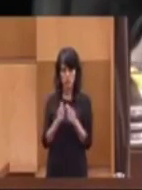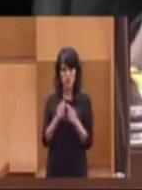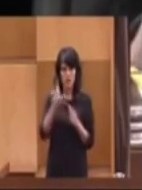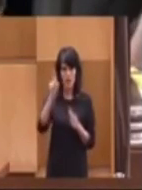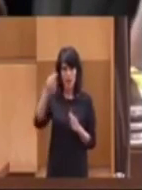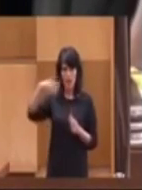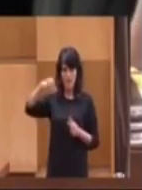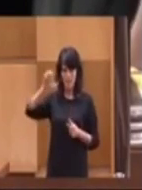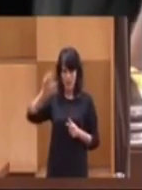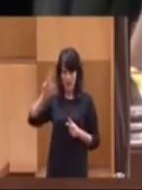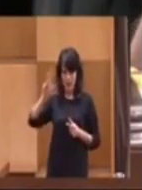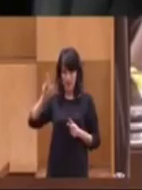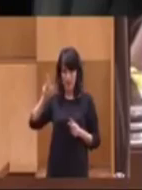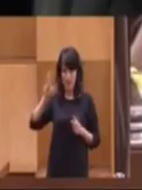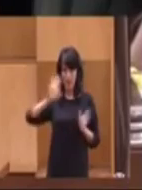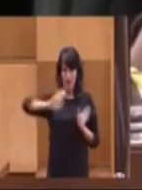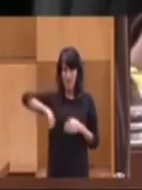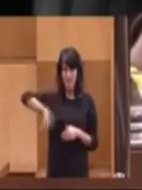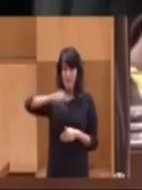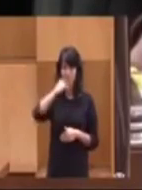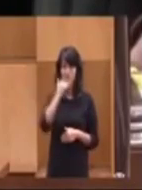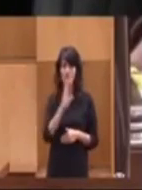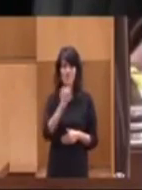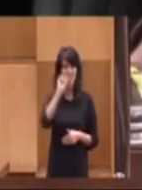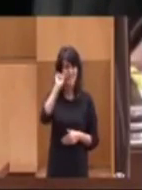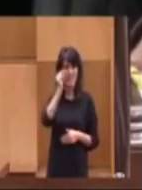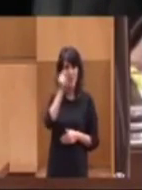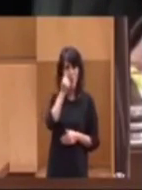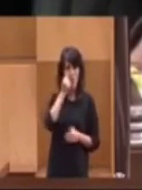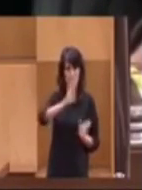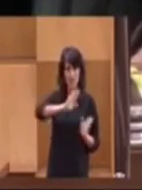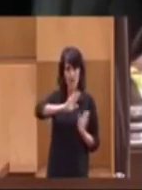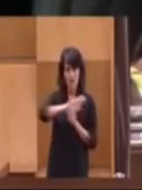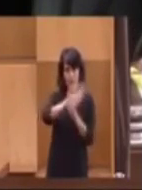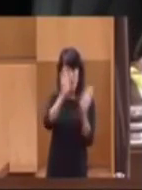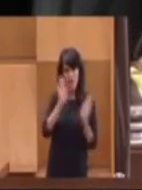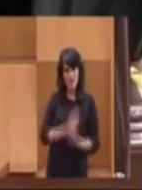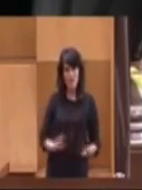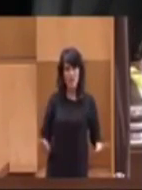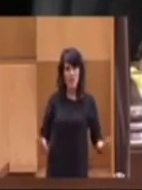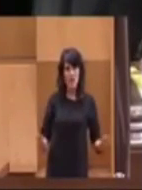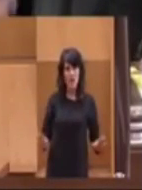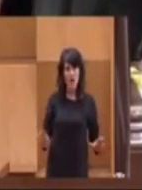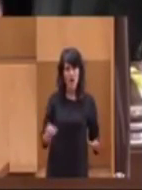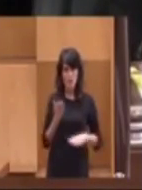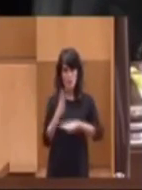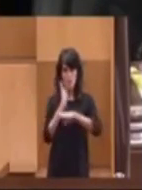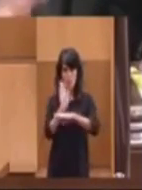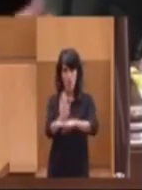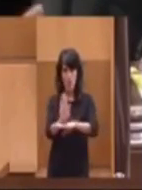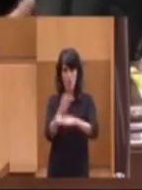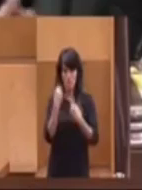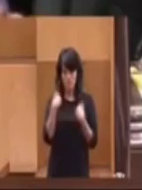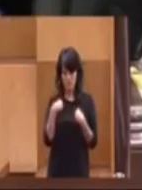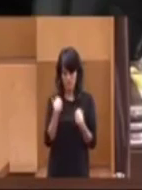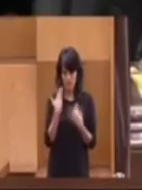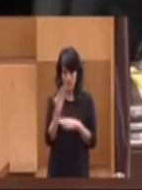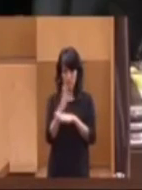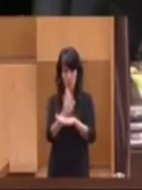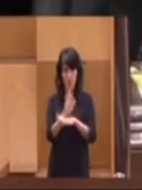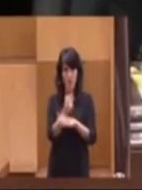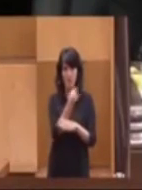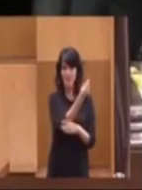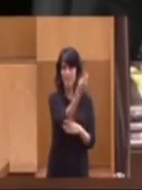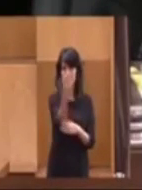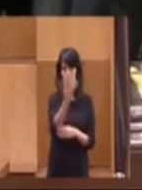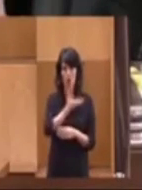MER, que no sé si se dio cuenta de que, finalmente, la moción que se está presentando en el resto